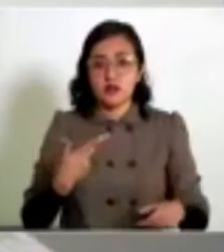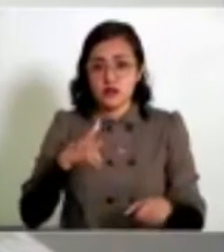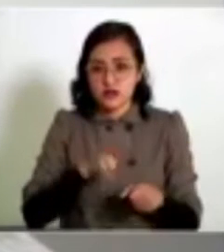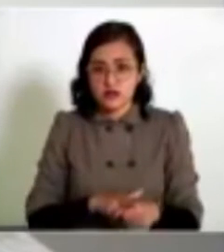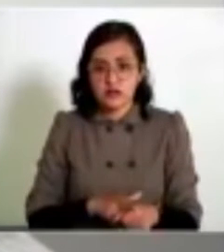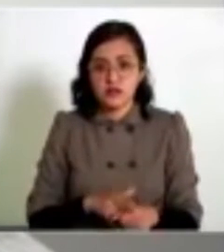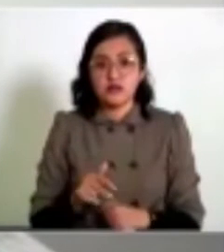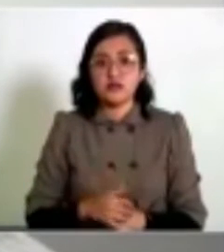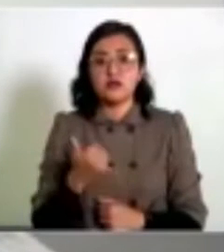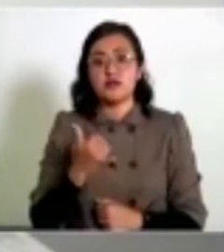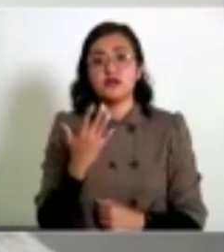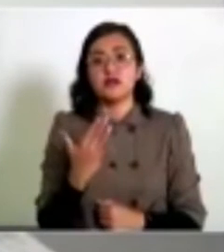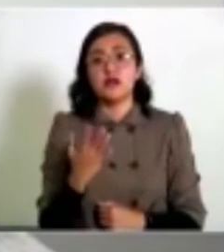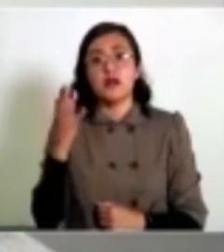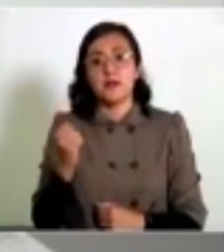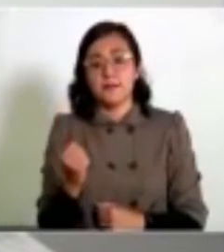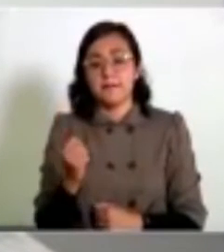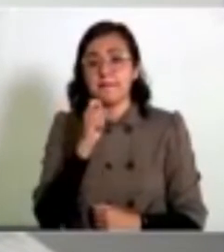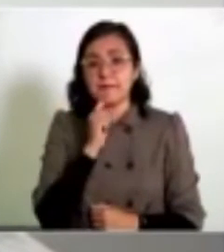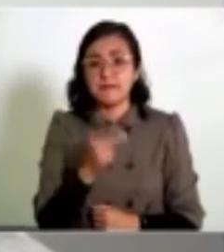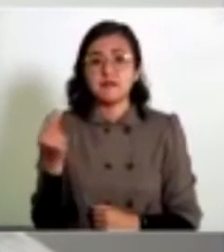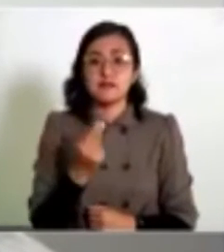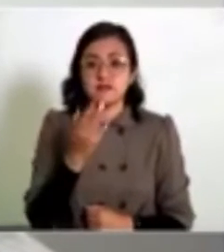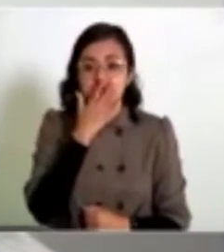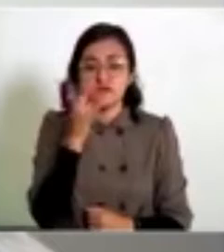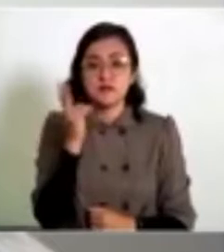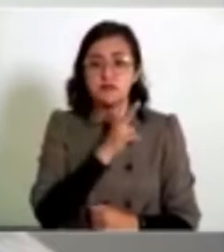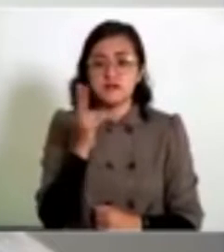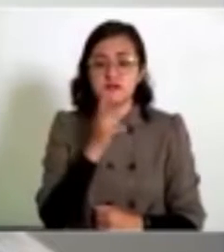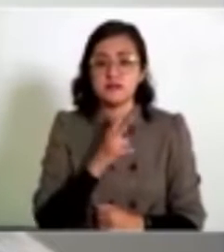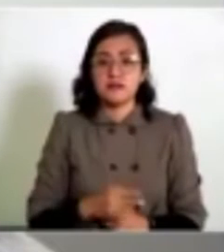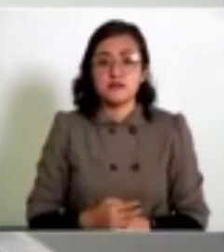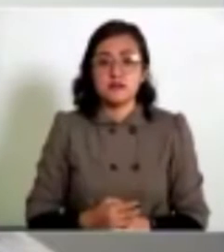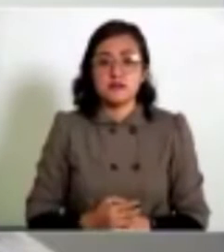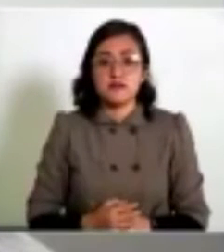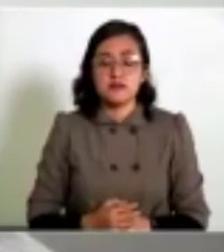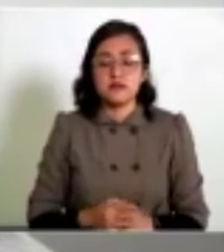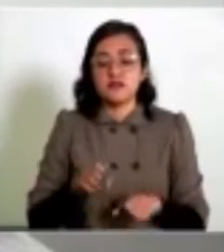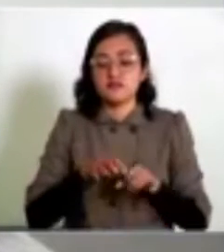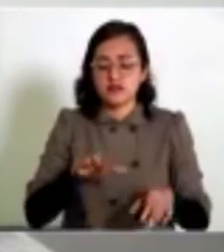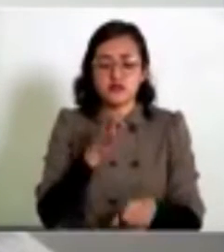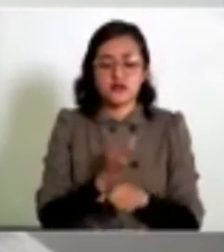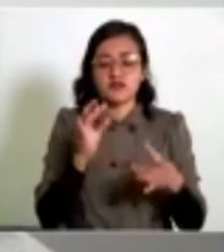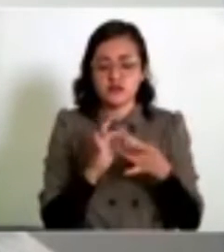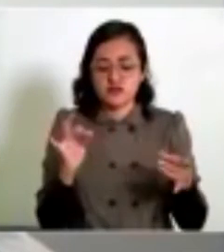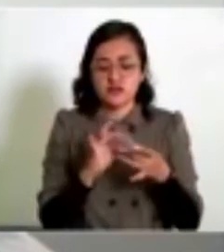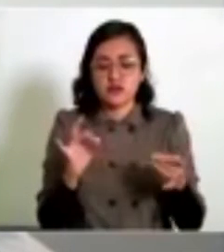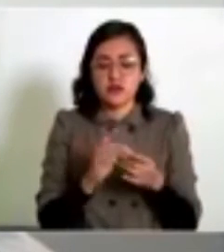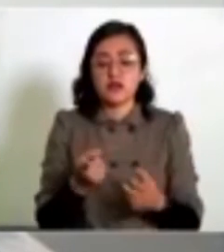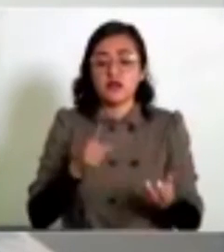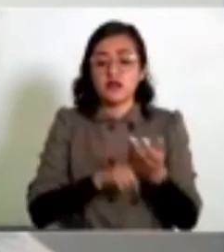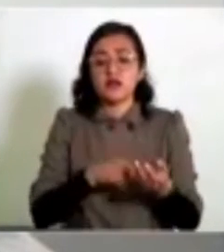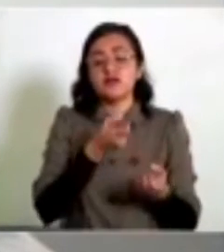hospitalizados y 59 de ellos requieren de ventilación mecánica. Están distribuidos de la siguiente manera.